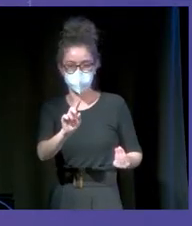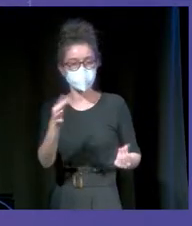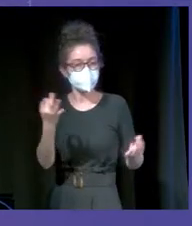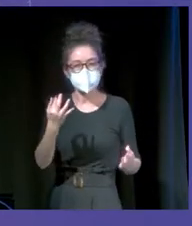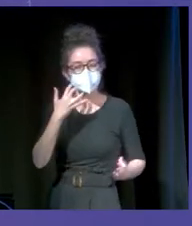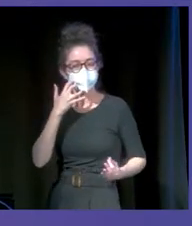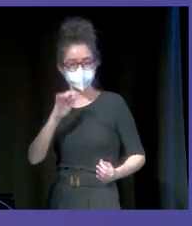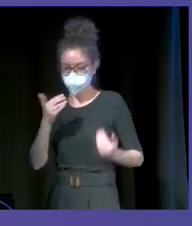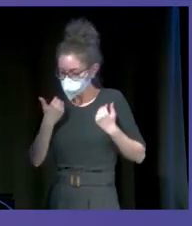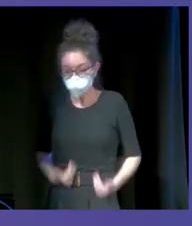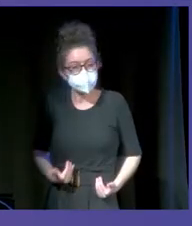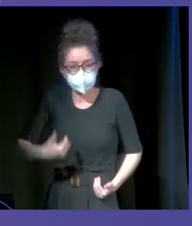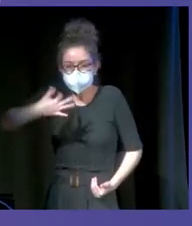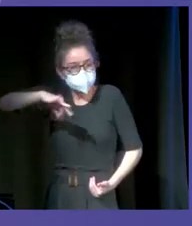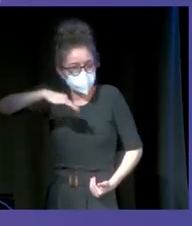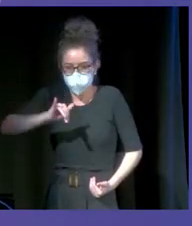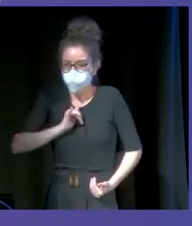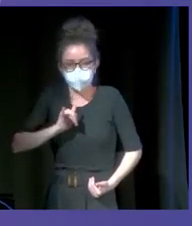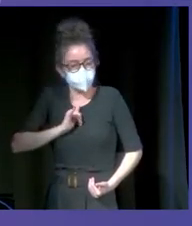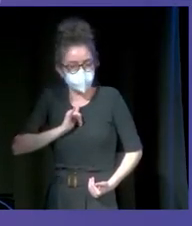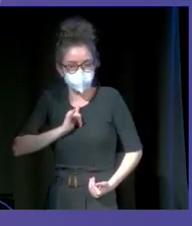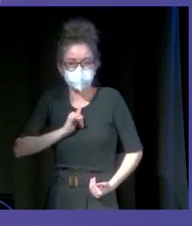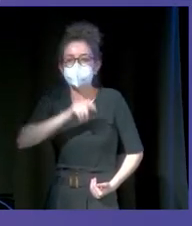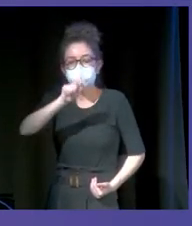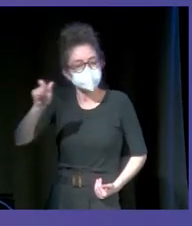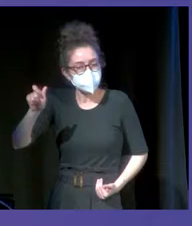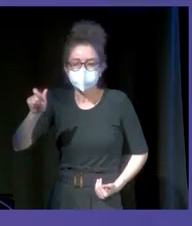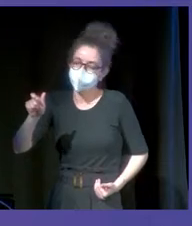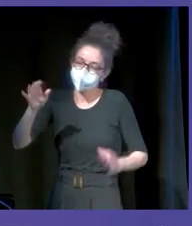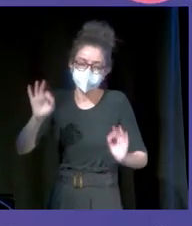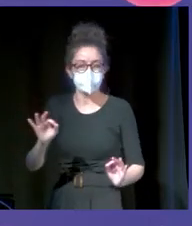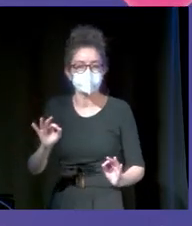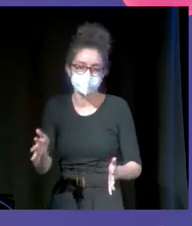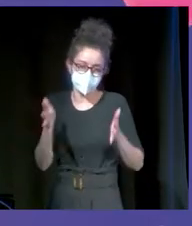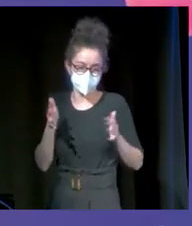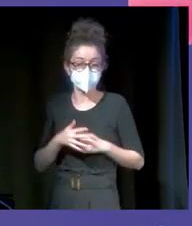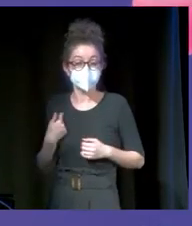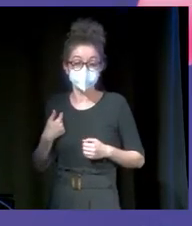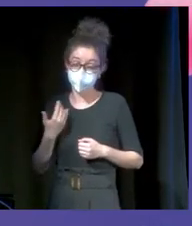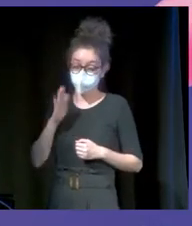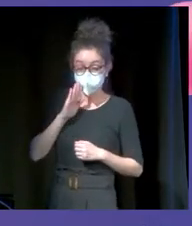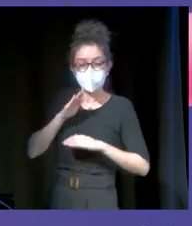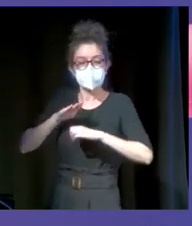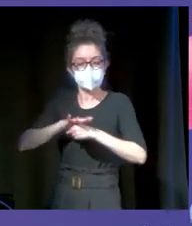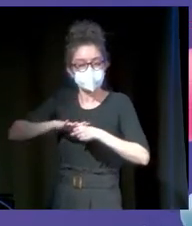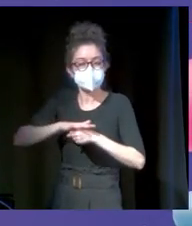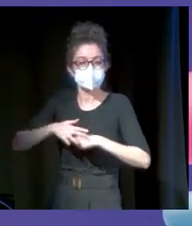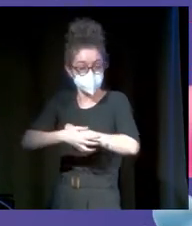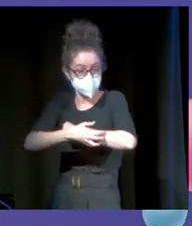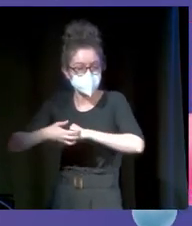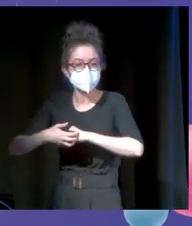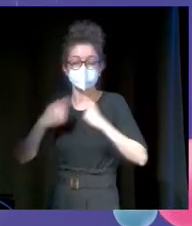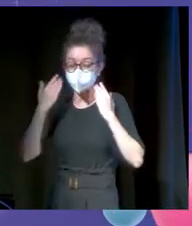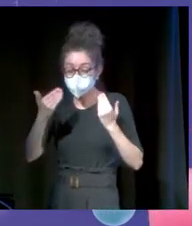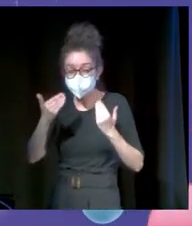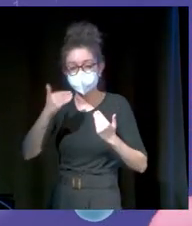auténticos y estoy seguro que vais a tener muchas cosas que le encantarán a la gente. Como os decía, vengo de un barrio muy, muy humilde y gracias al esfuerzo de